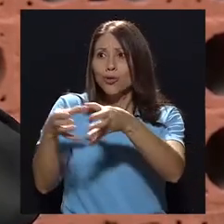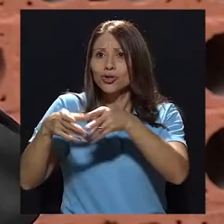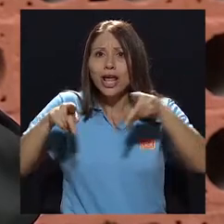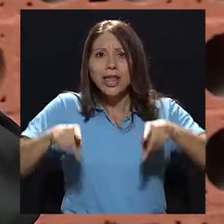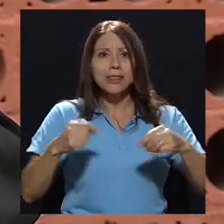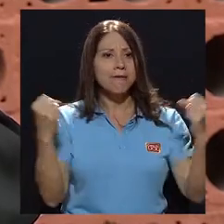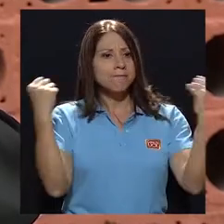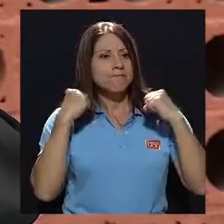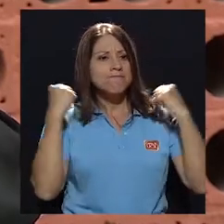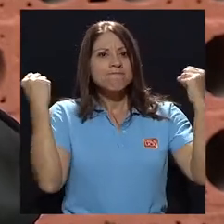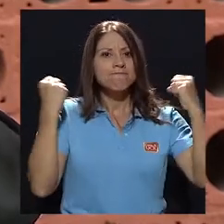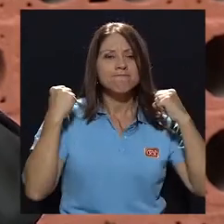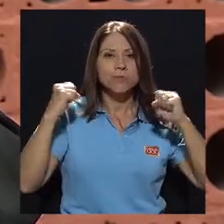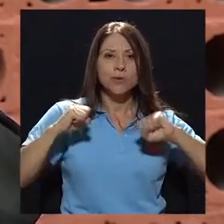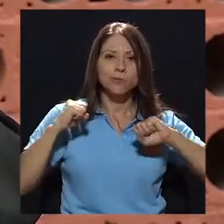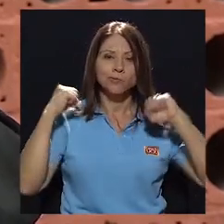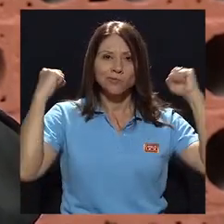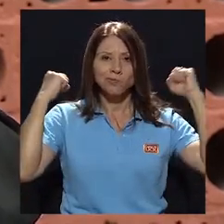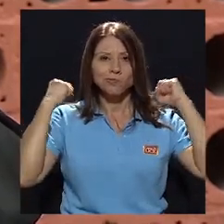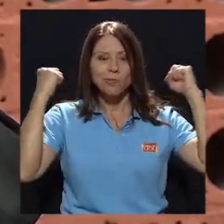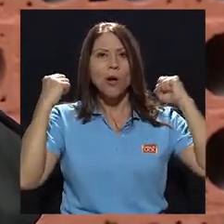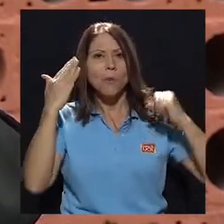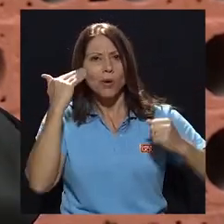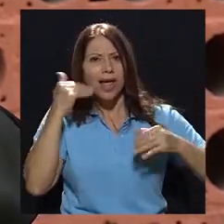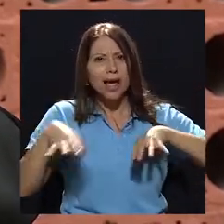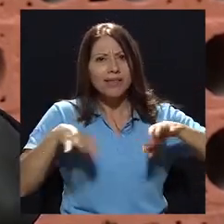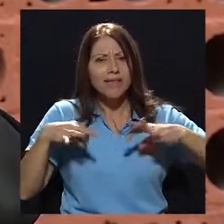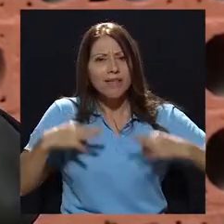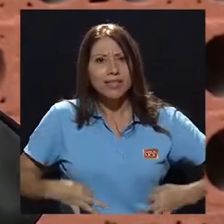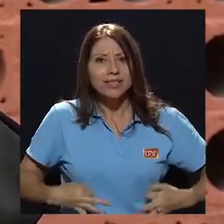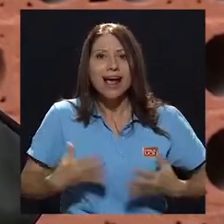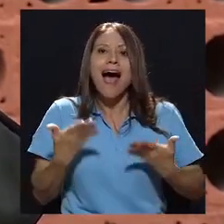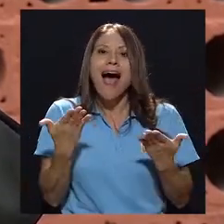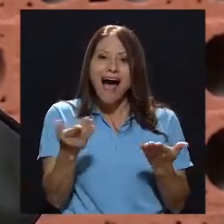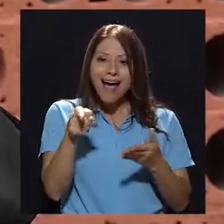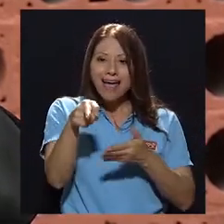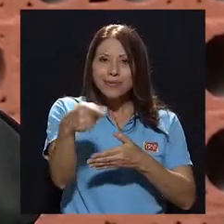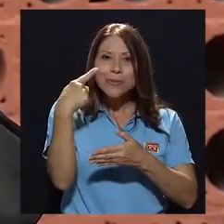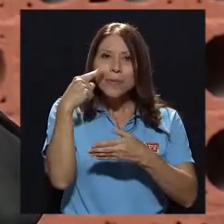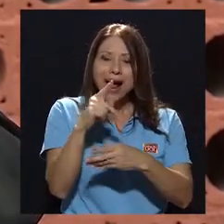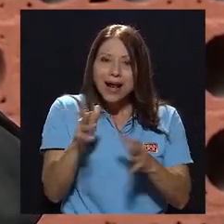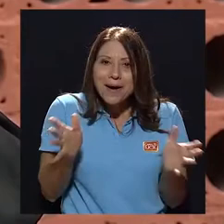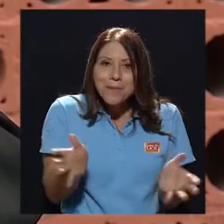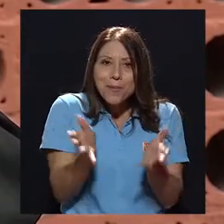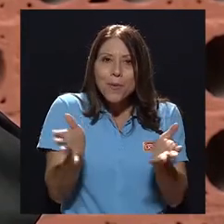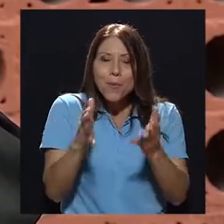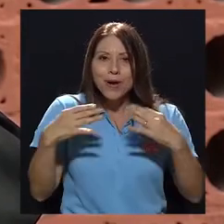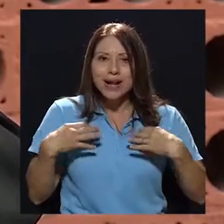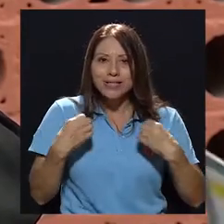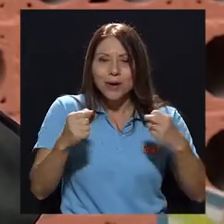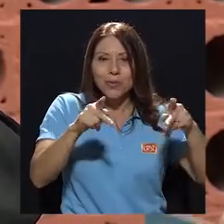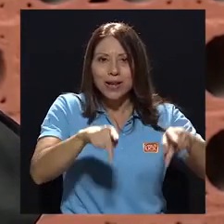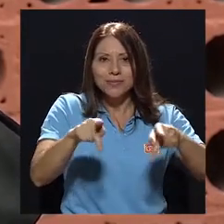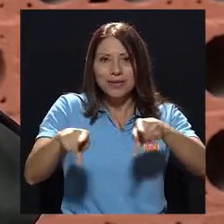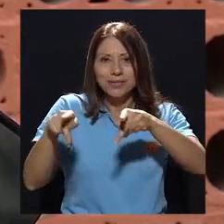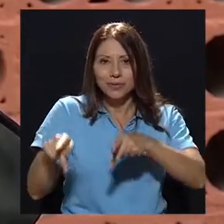la gente haciendo ejercicio. Bueno, porque es una labor tratando de promover la salud en las personas,